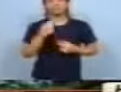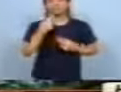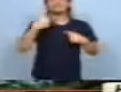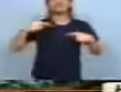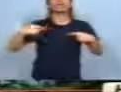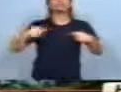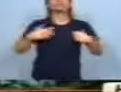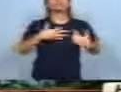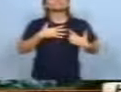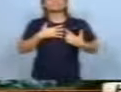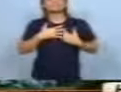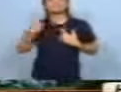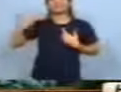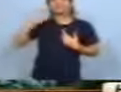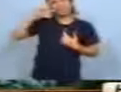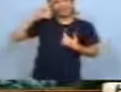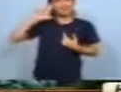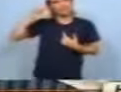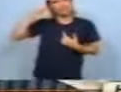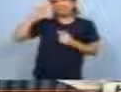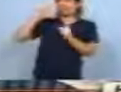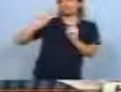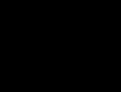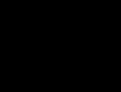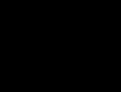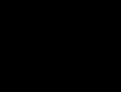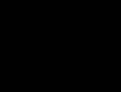que estaban en manos de él que quizás hubiera sido mejor que no?